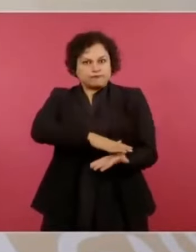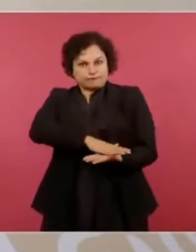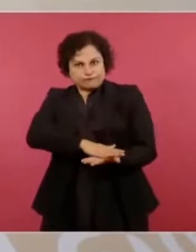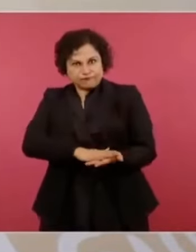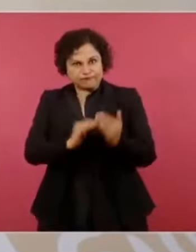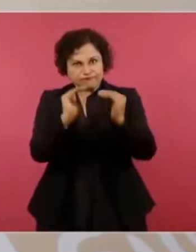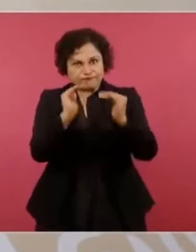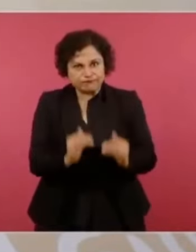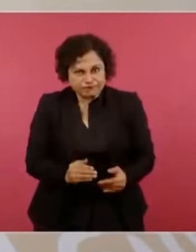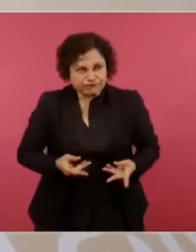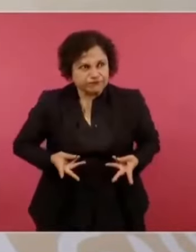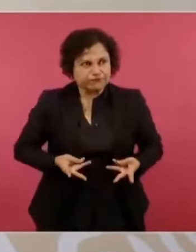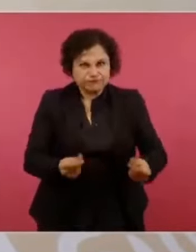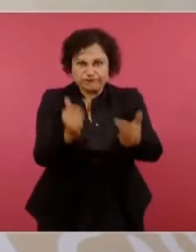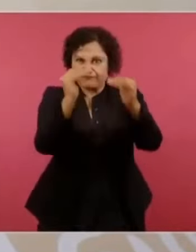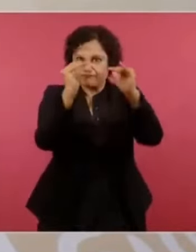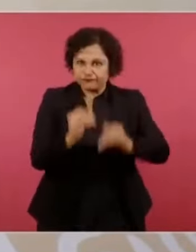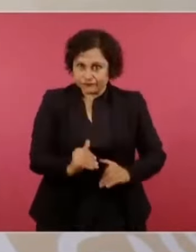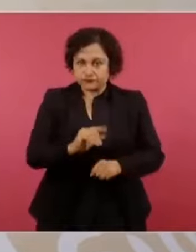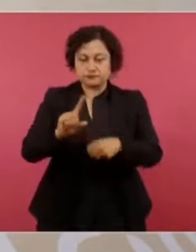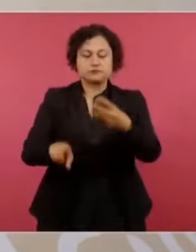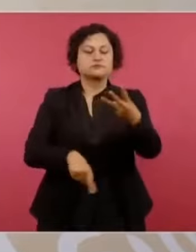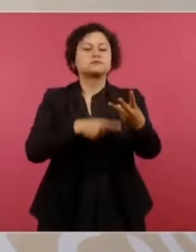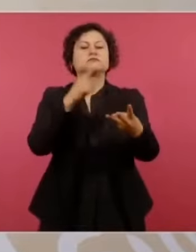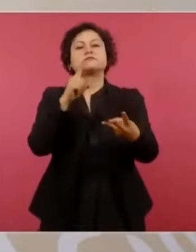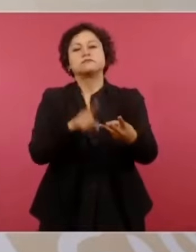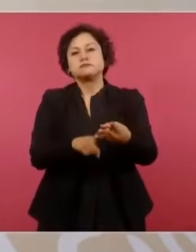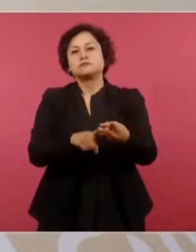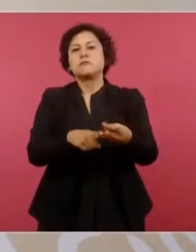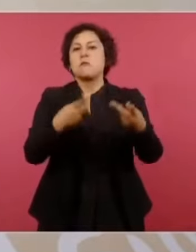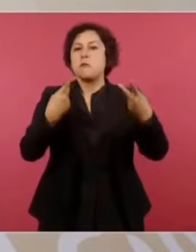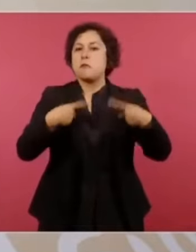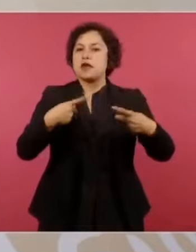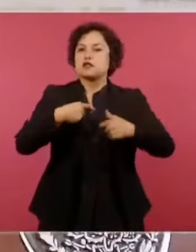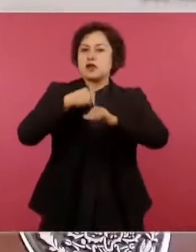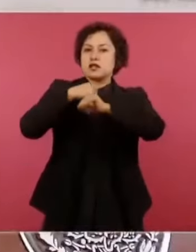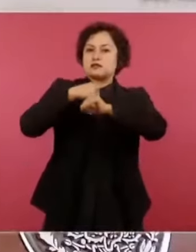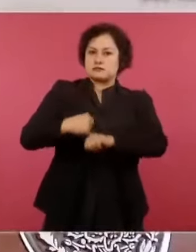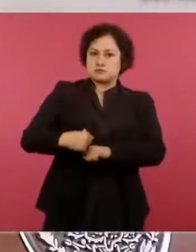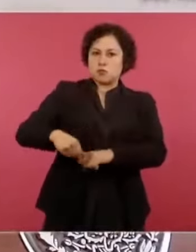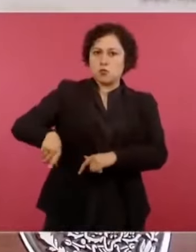trabajo,